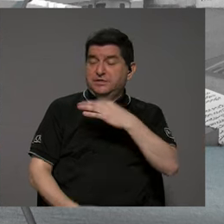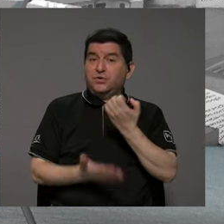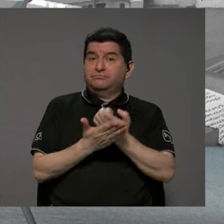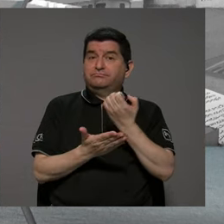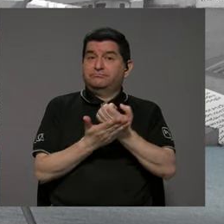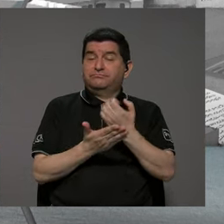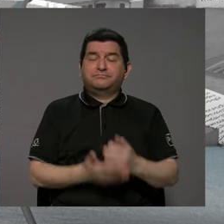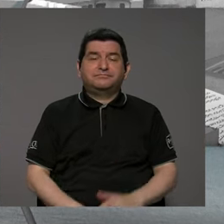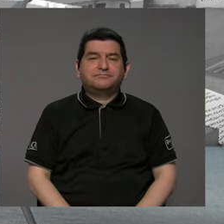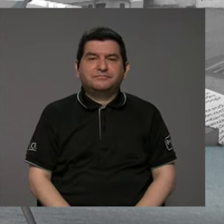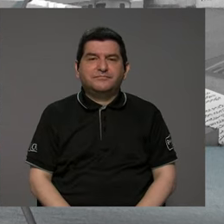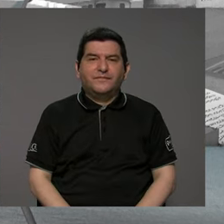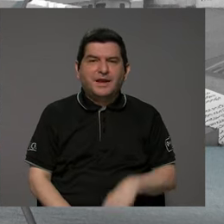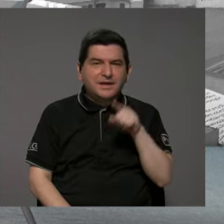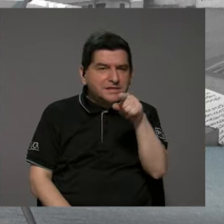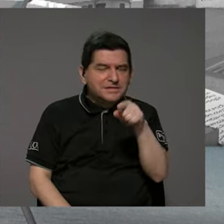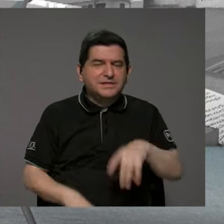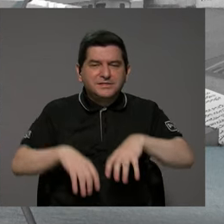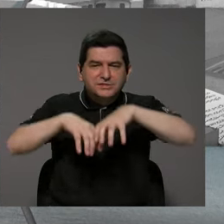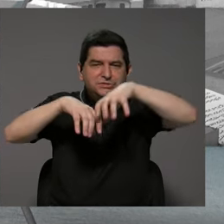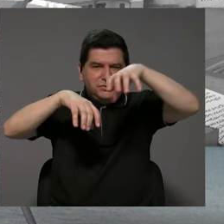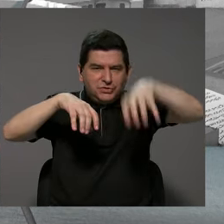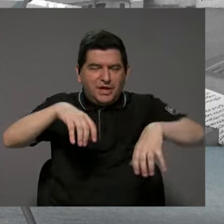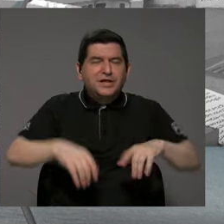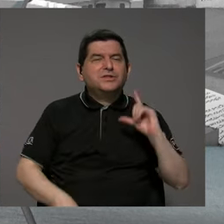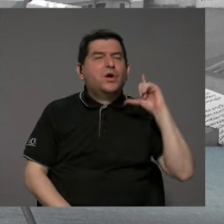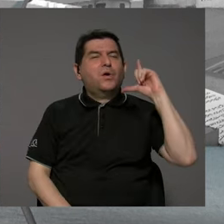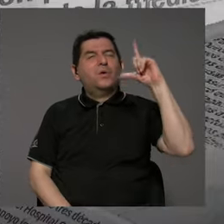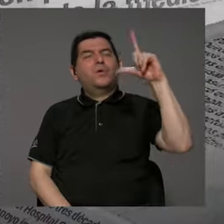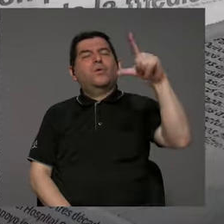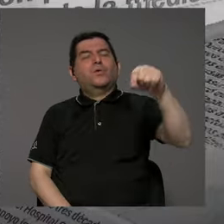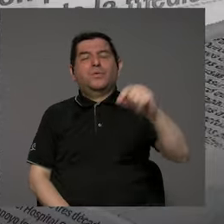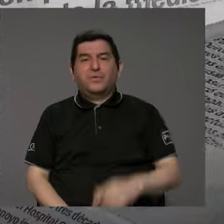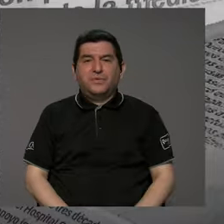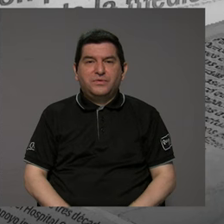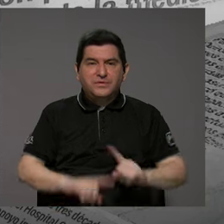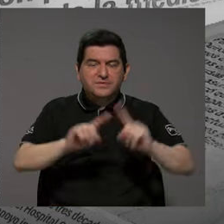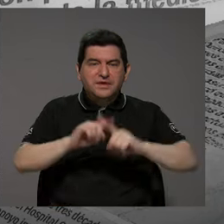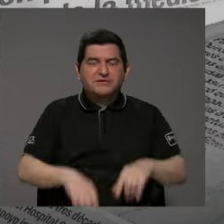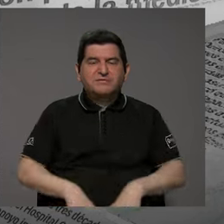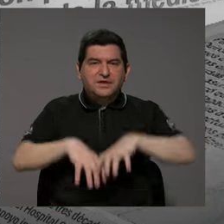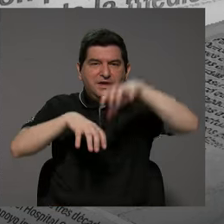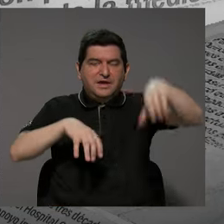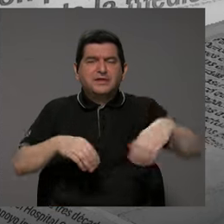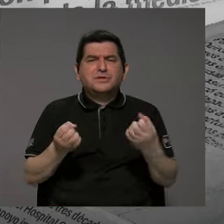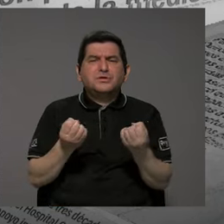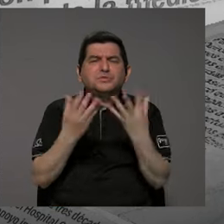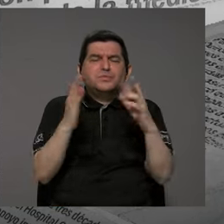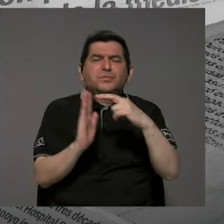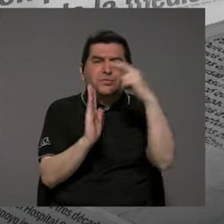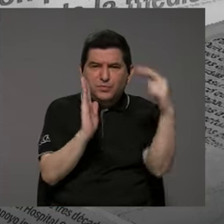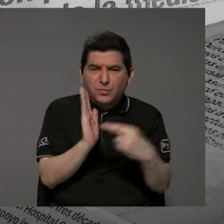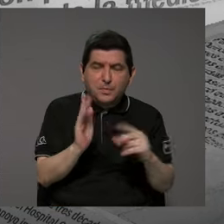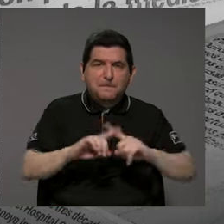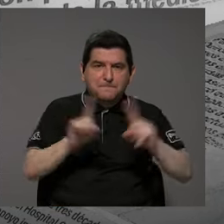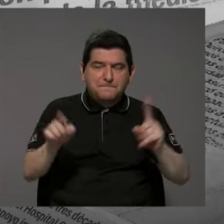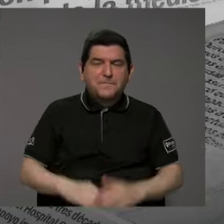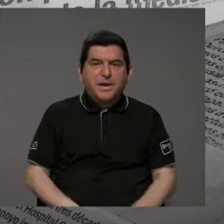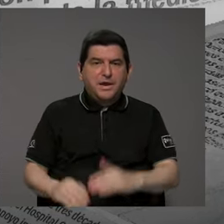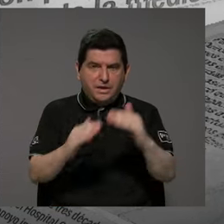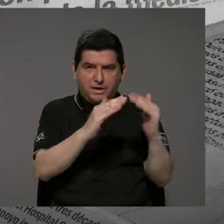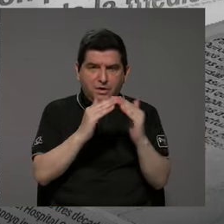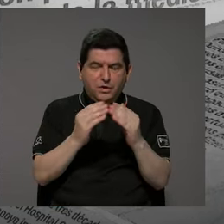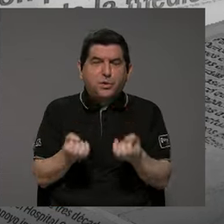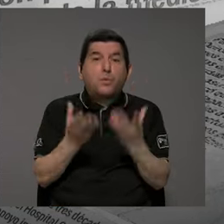Si esto lo llevas a un cantón tal vez de zona rural, porque hay cantones que tienen mucha reglamentación, pero que son cartones urbanos con